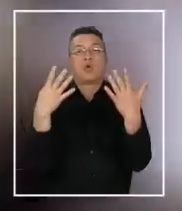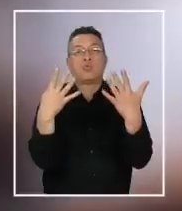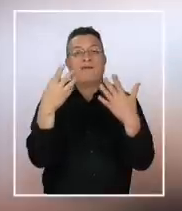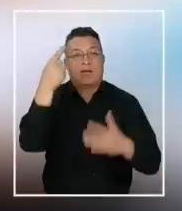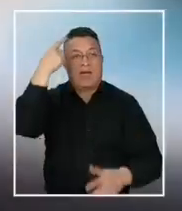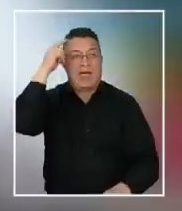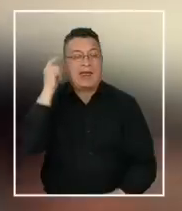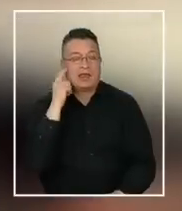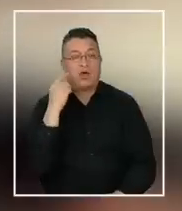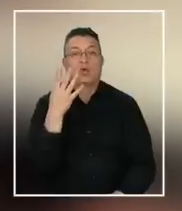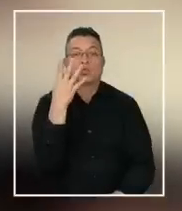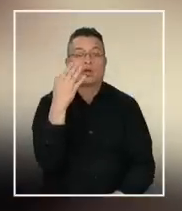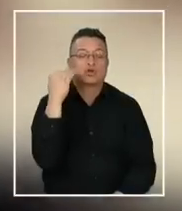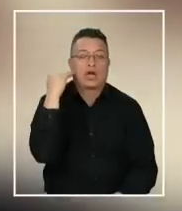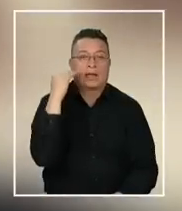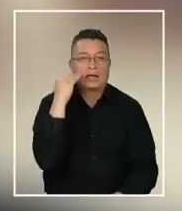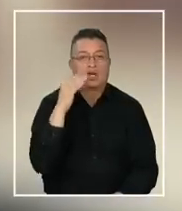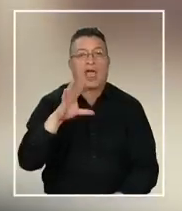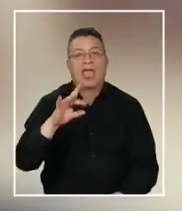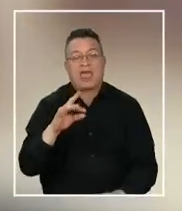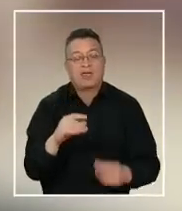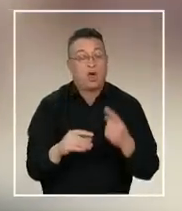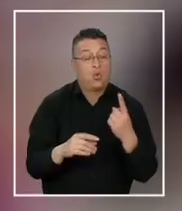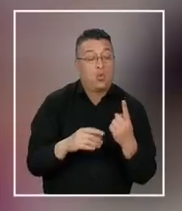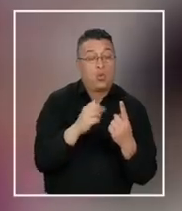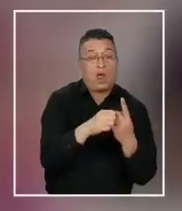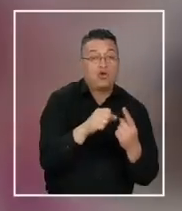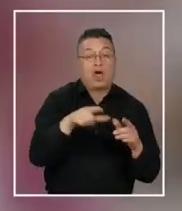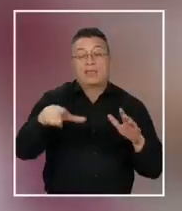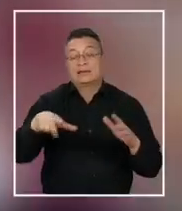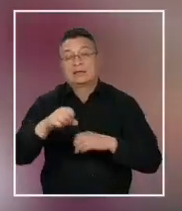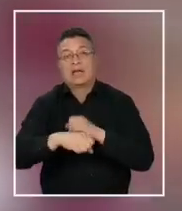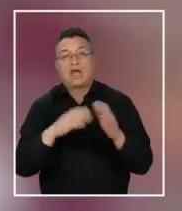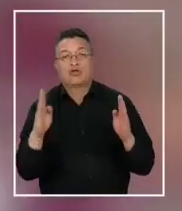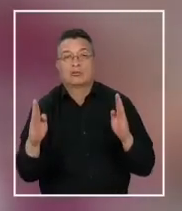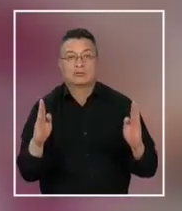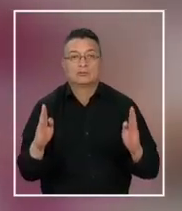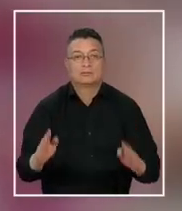nidos, entre ellos cuatro niños con edades entre uno y diecisiete años.